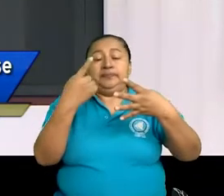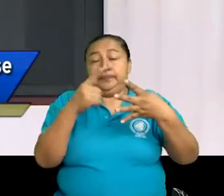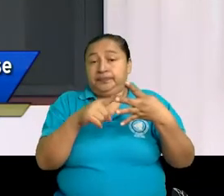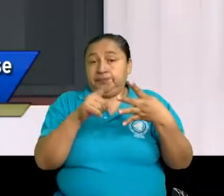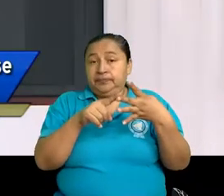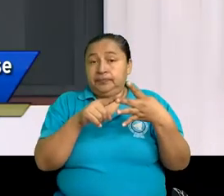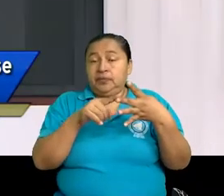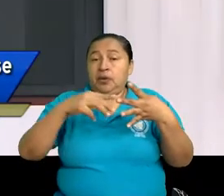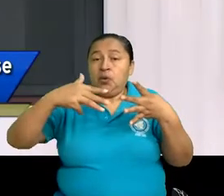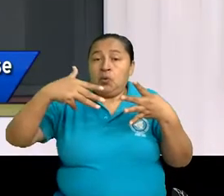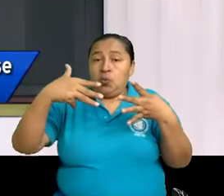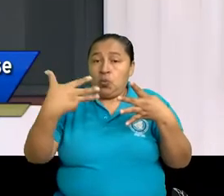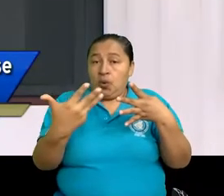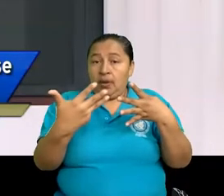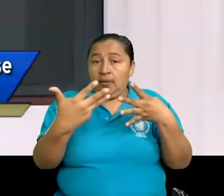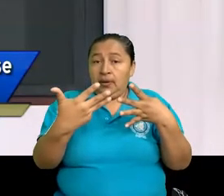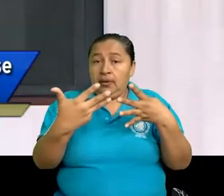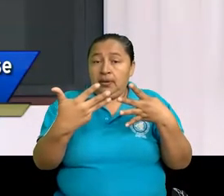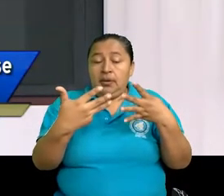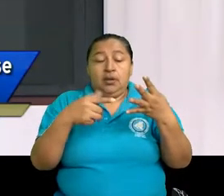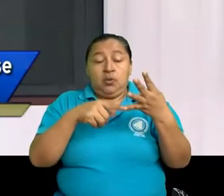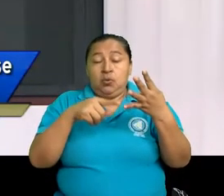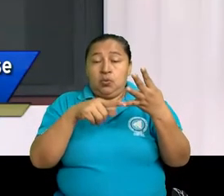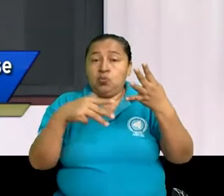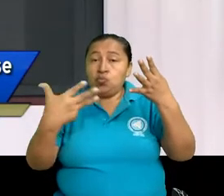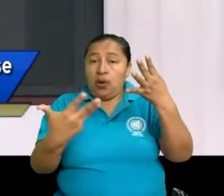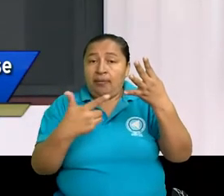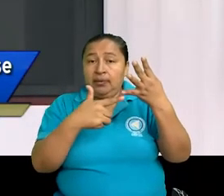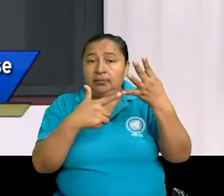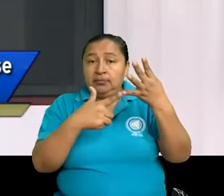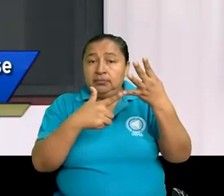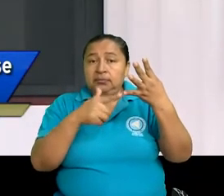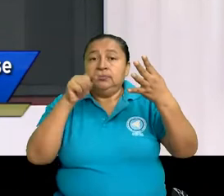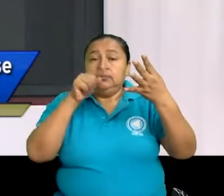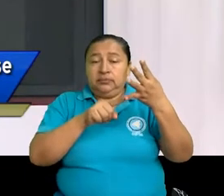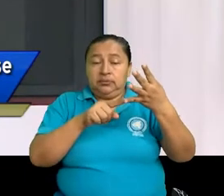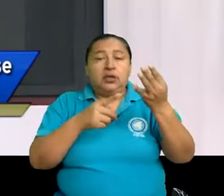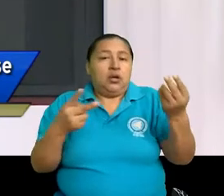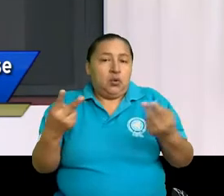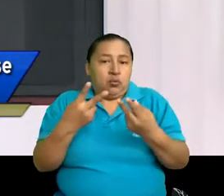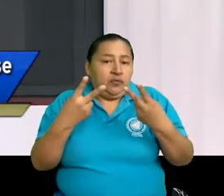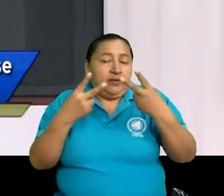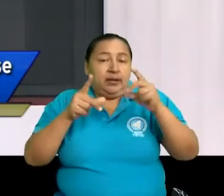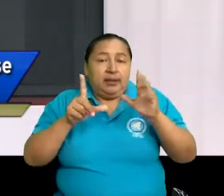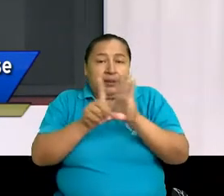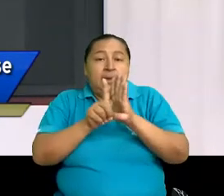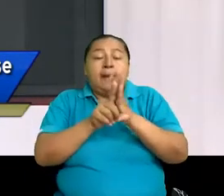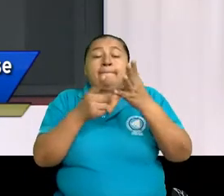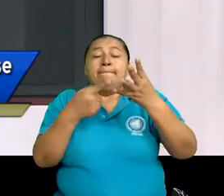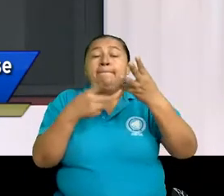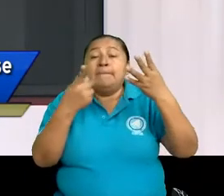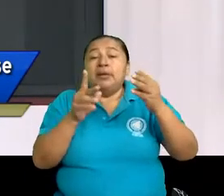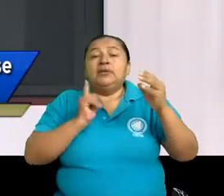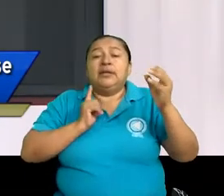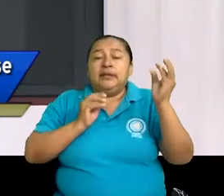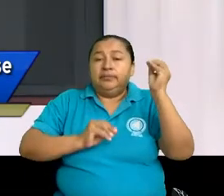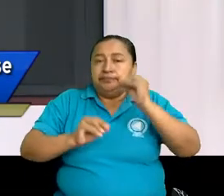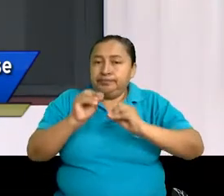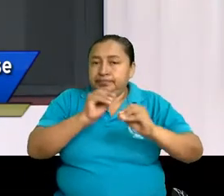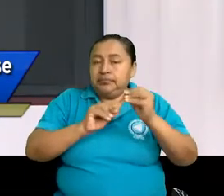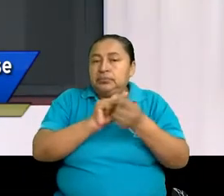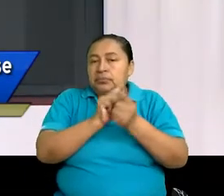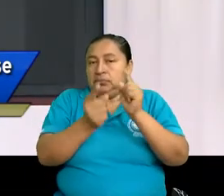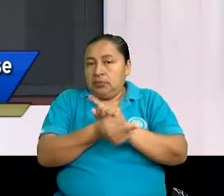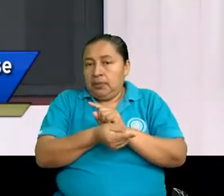9 normas consolidadas. Es decir, son también leyes vigentes nada más que han sufrido algún tipo de reforma.